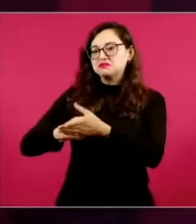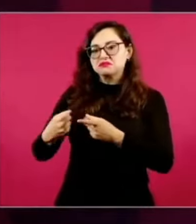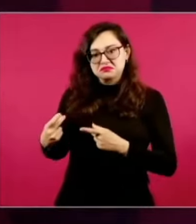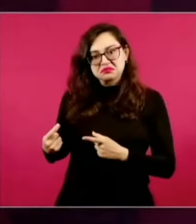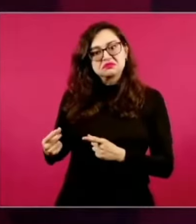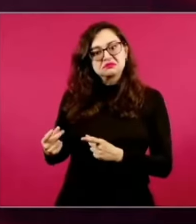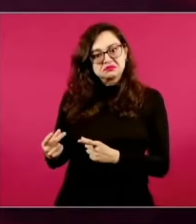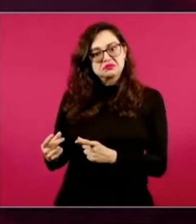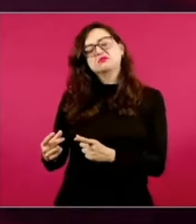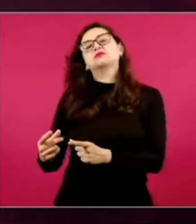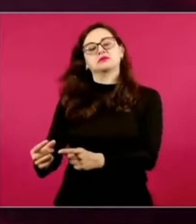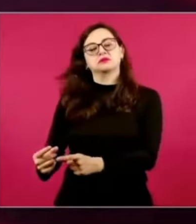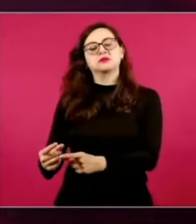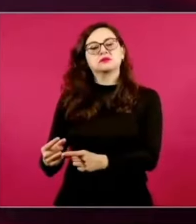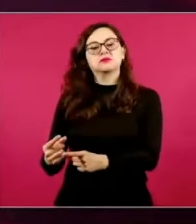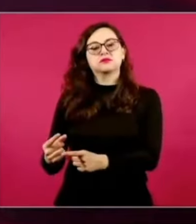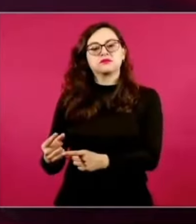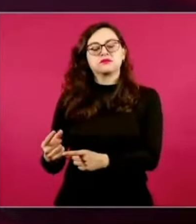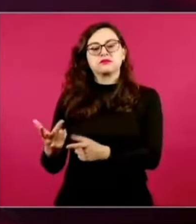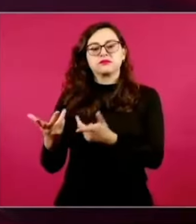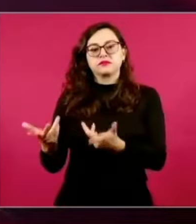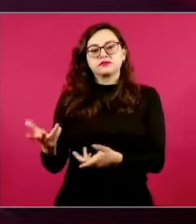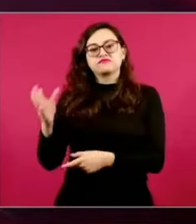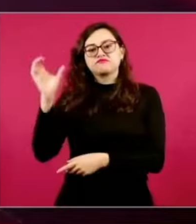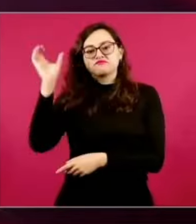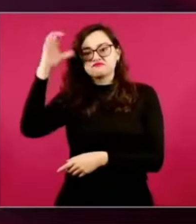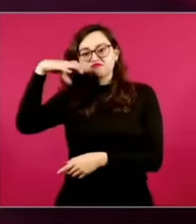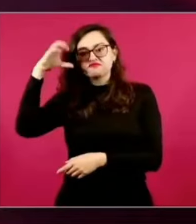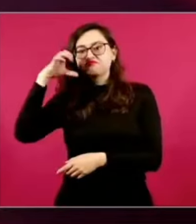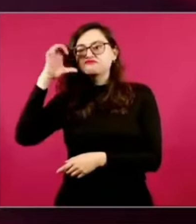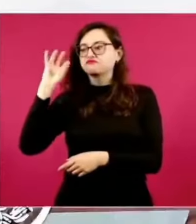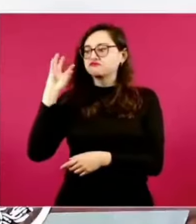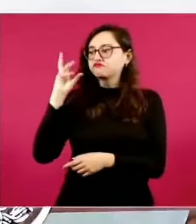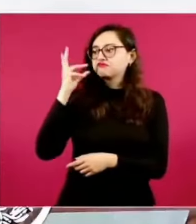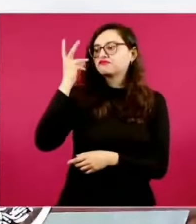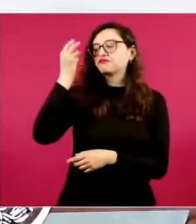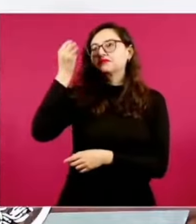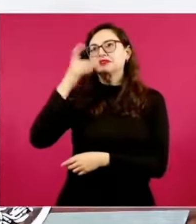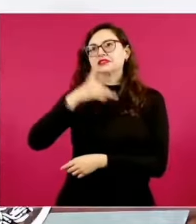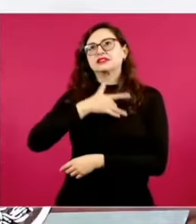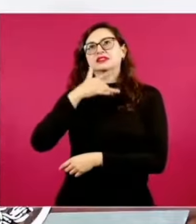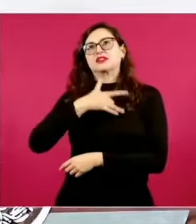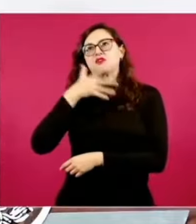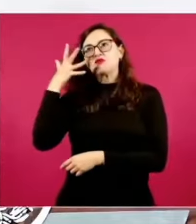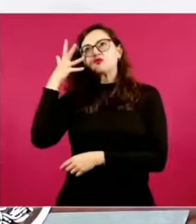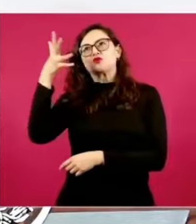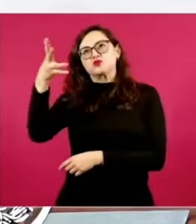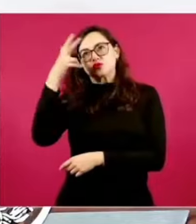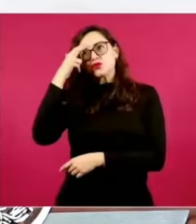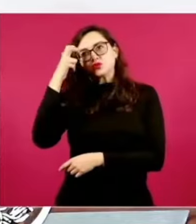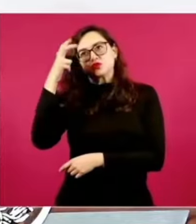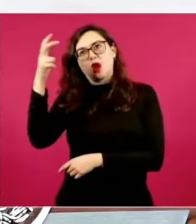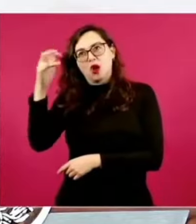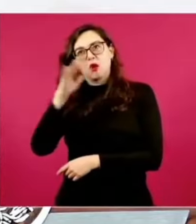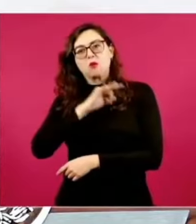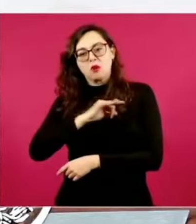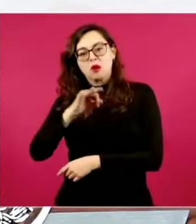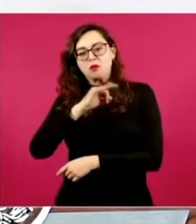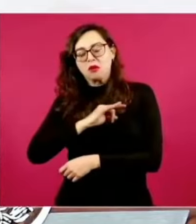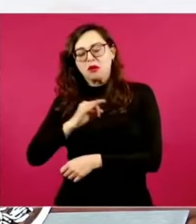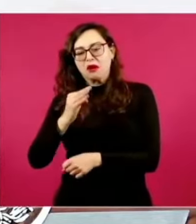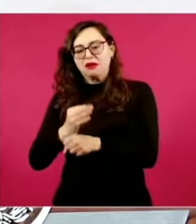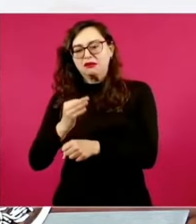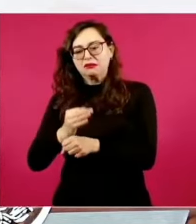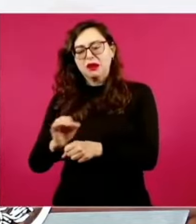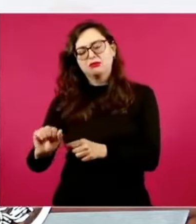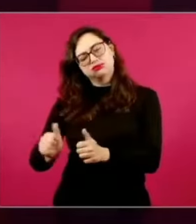que también construyó con la ciencia y la tecnología una utopía del futuro que era posible, y que hoy estemos en ese lugar